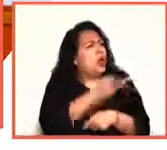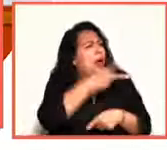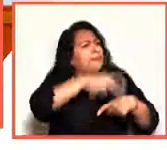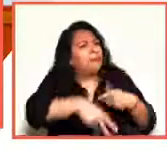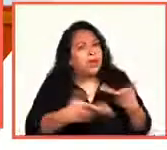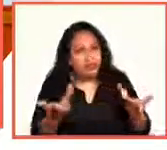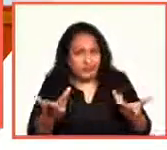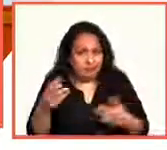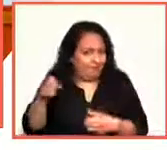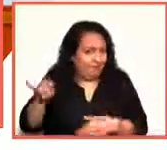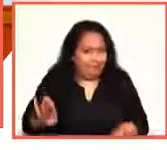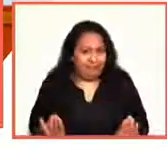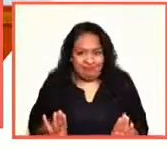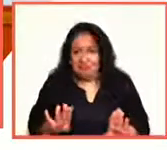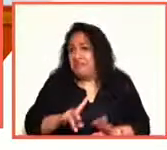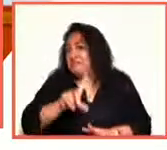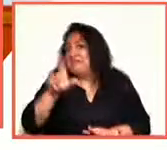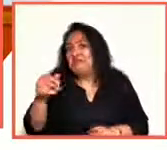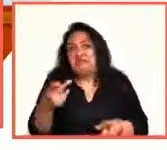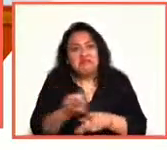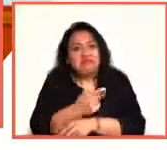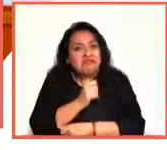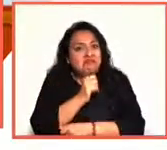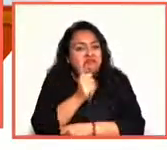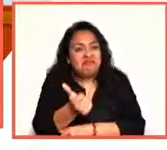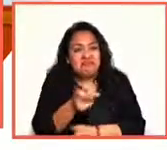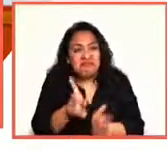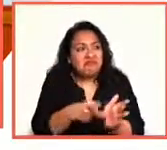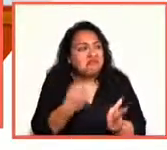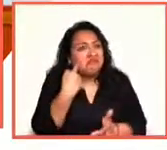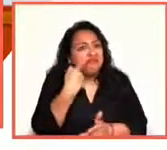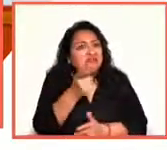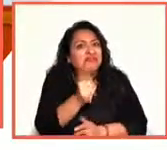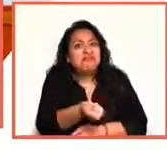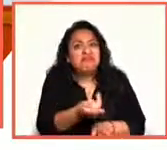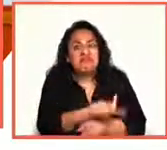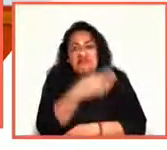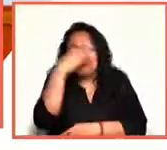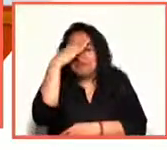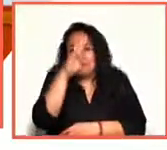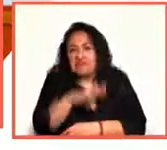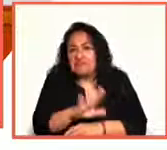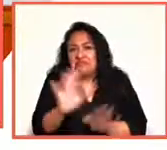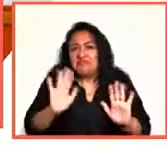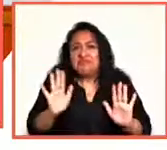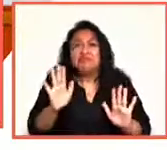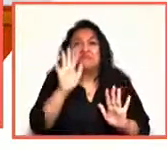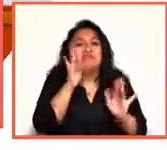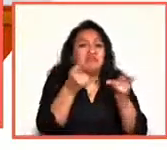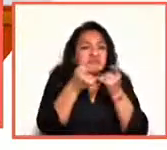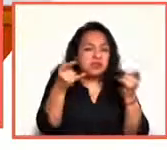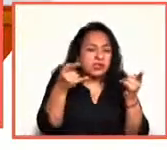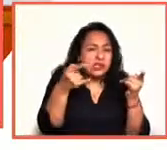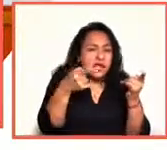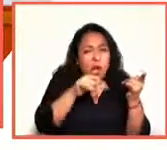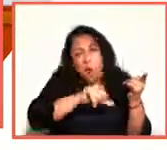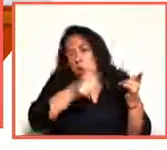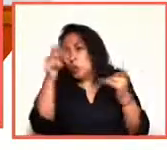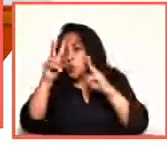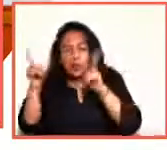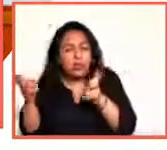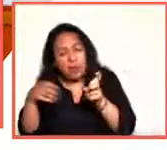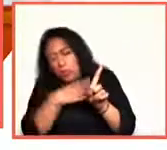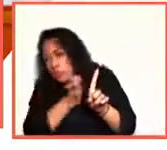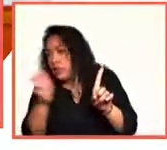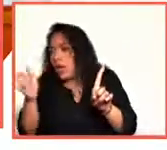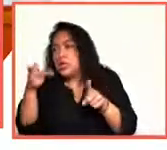Y a veces pues no pasa más, no vuelve. No vuelve. Es como si, según está contando una cosa, se le cruzase otro tema que le parece